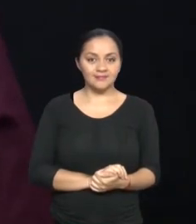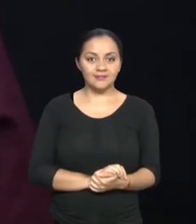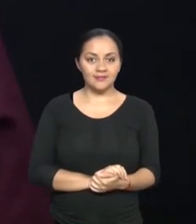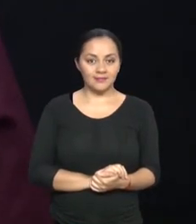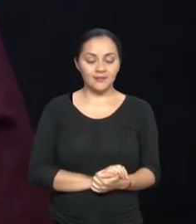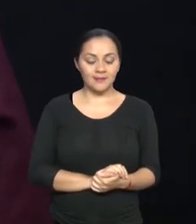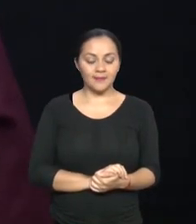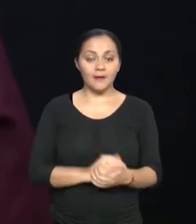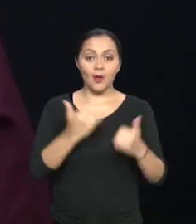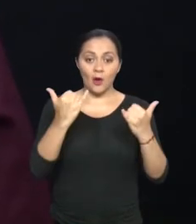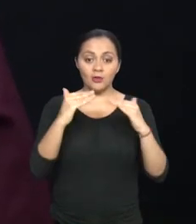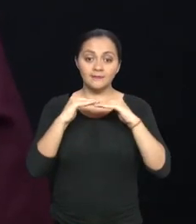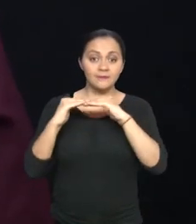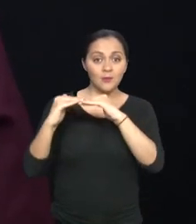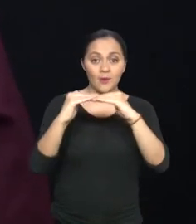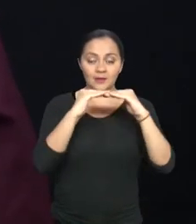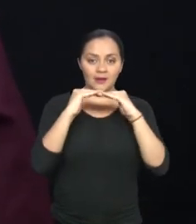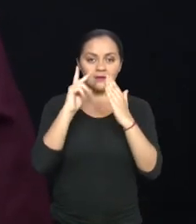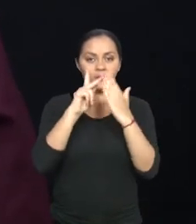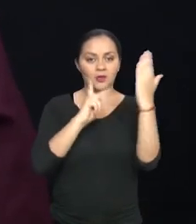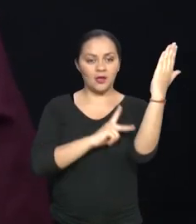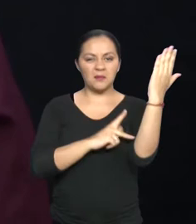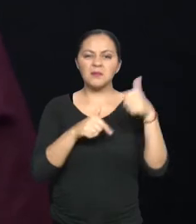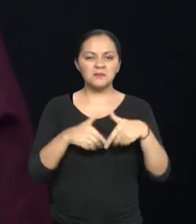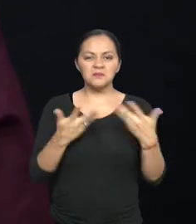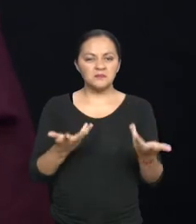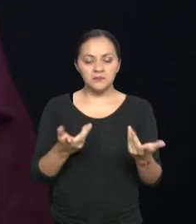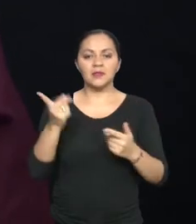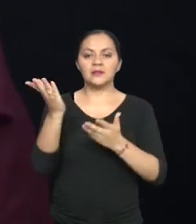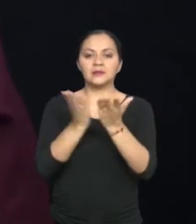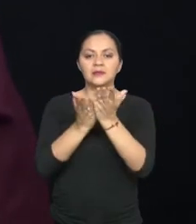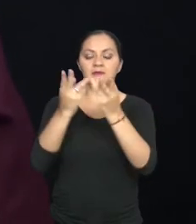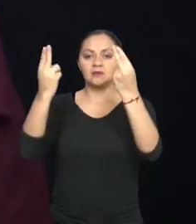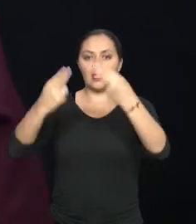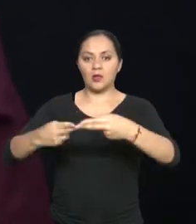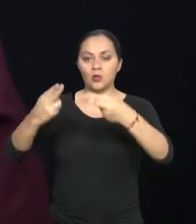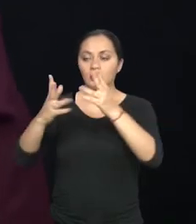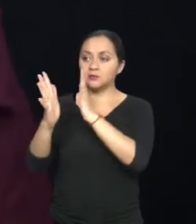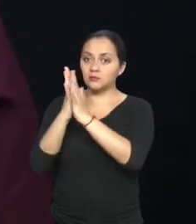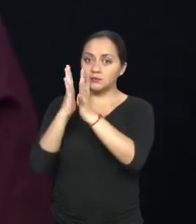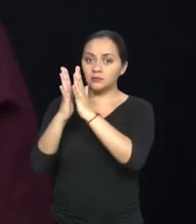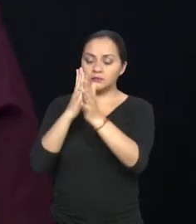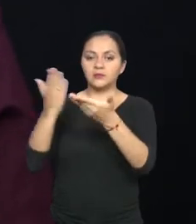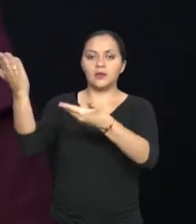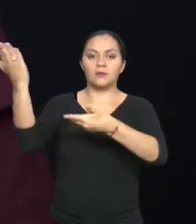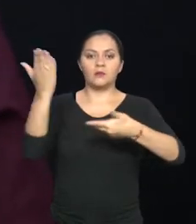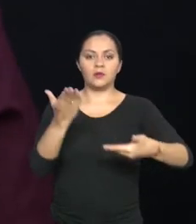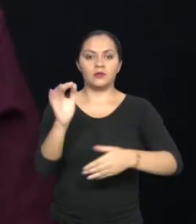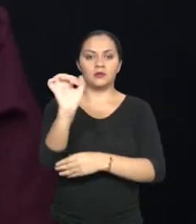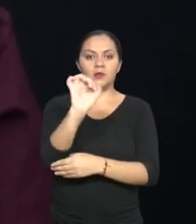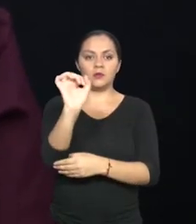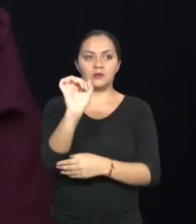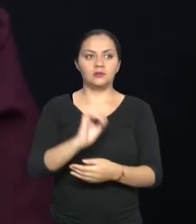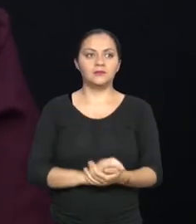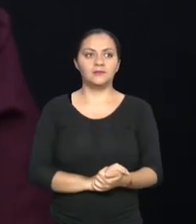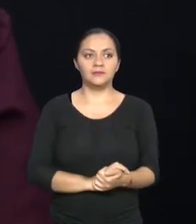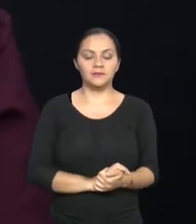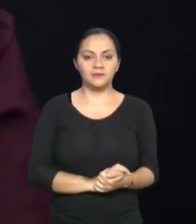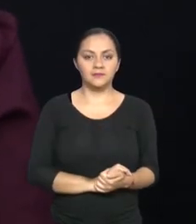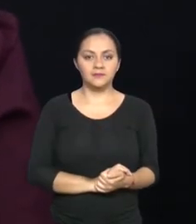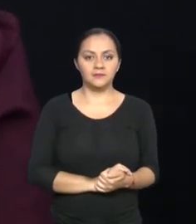En Construyendo Igualdad, el Servicio Nacional de Aduanas del Ecuador comentándonos sobre el trámite de importación de vehículos para personas con discapacidad.